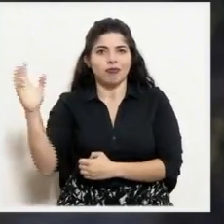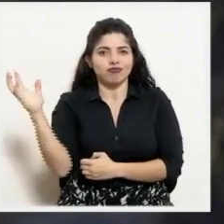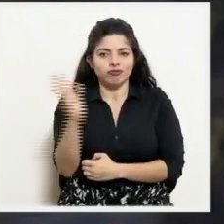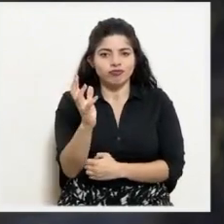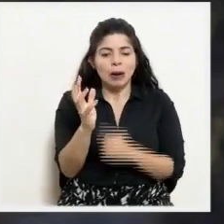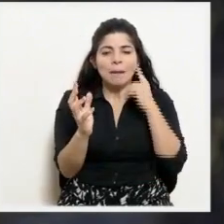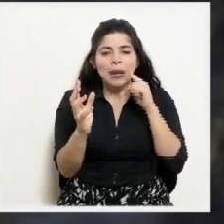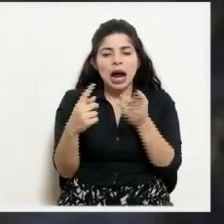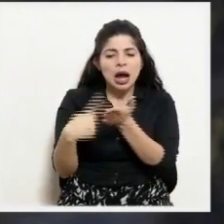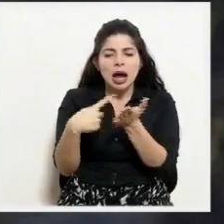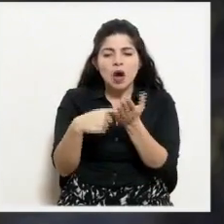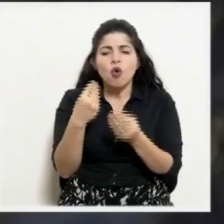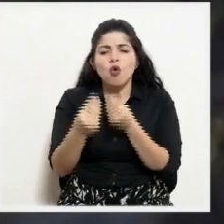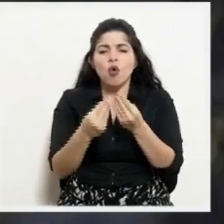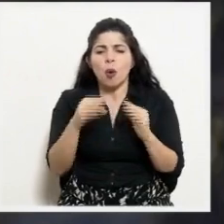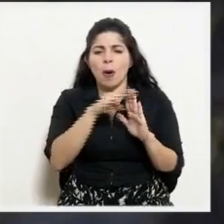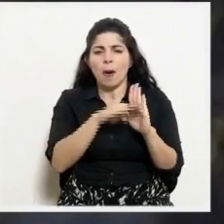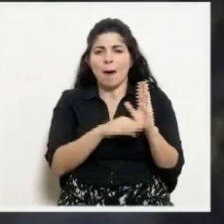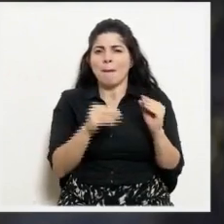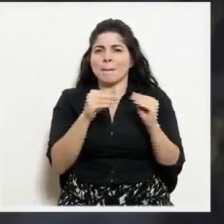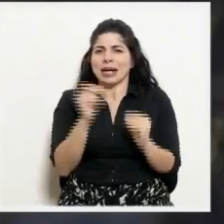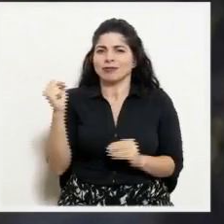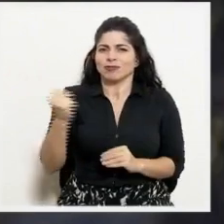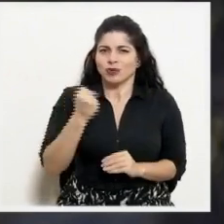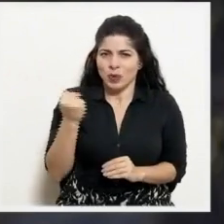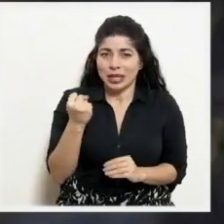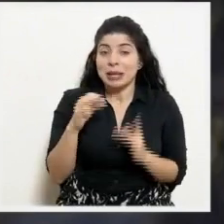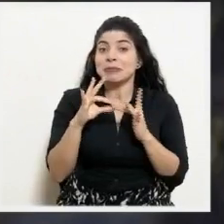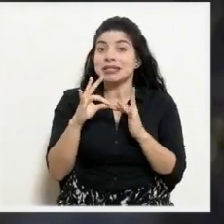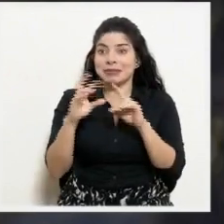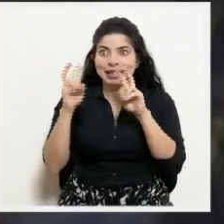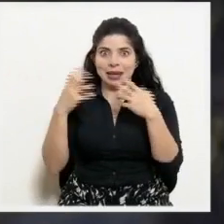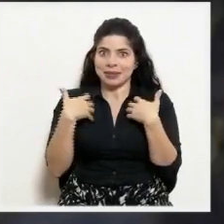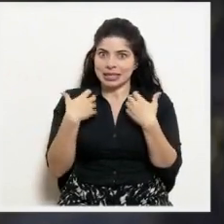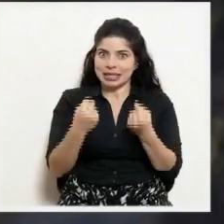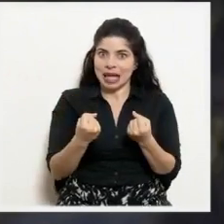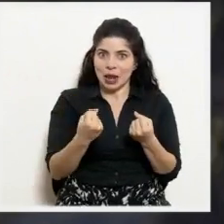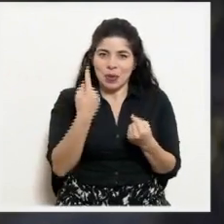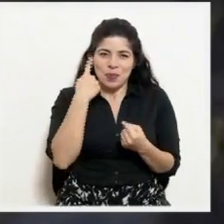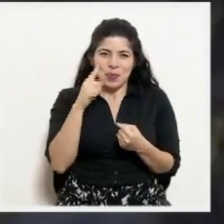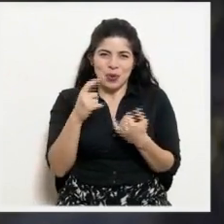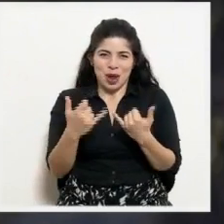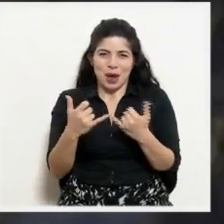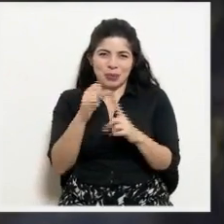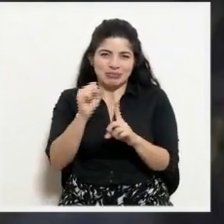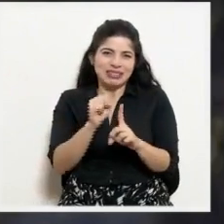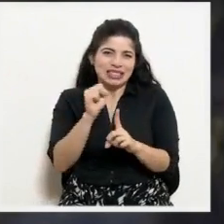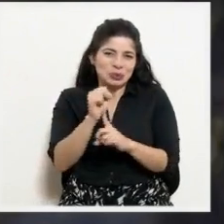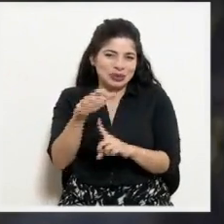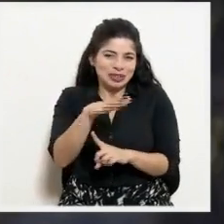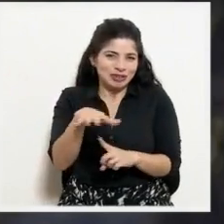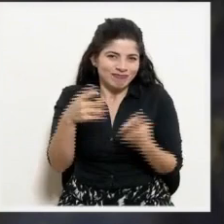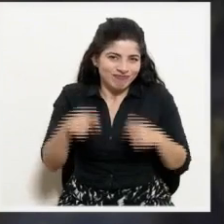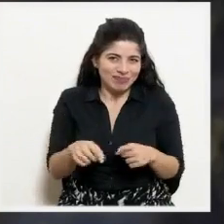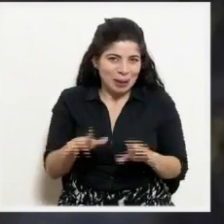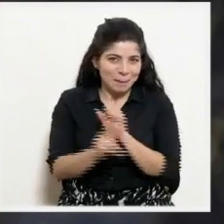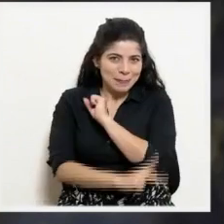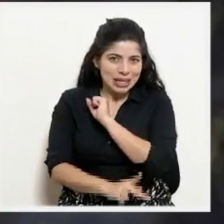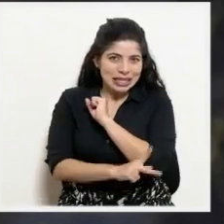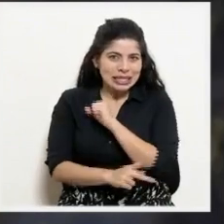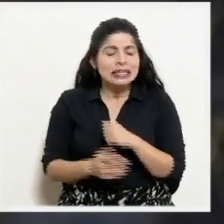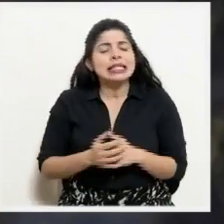más extremas, particularmente en el ámbito de salud, ante la situación que se está viviendo en el país?